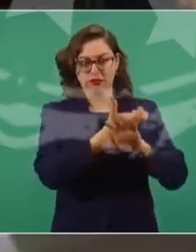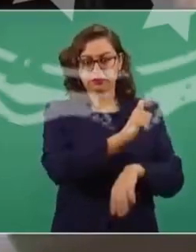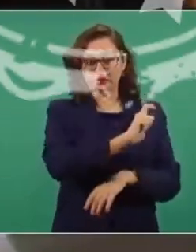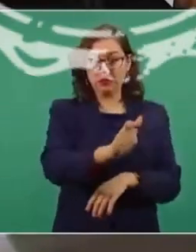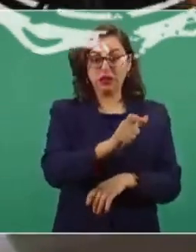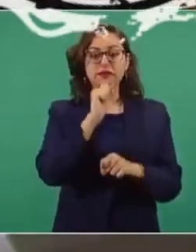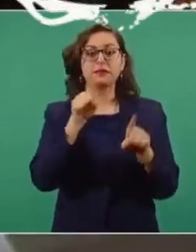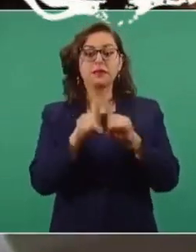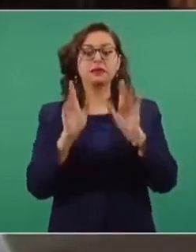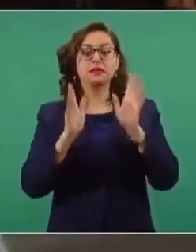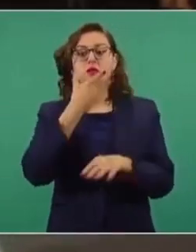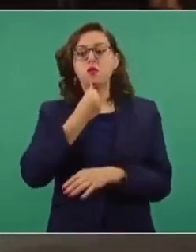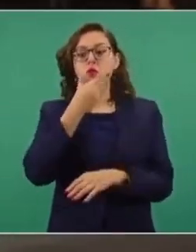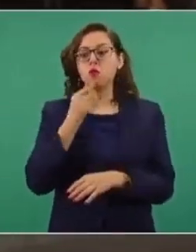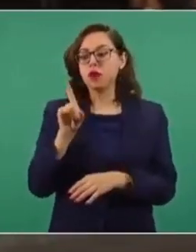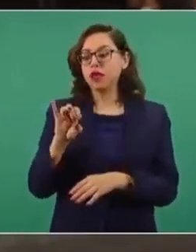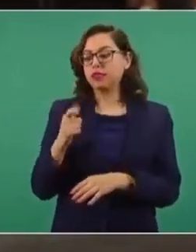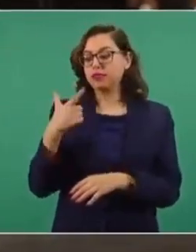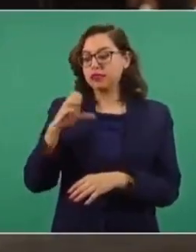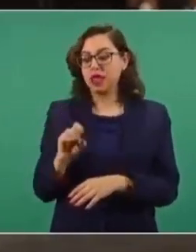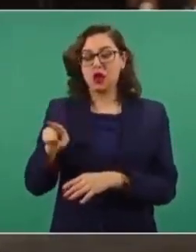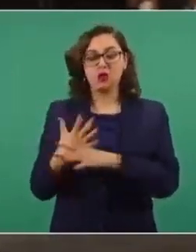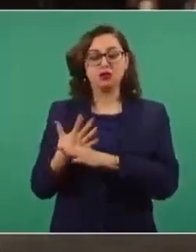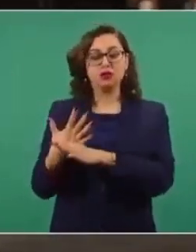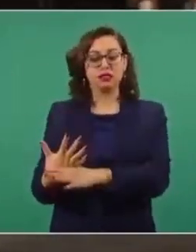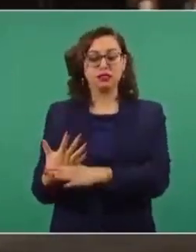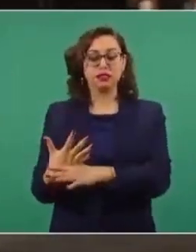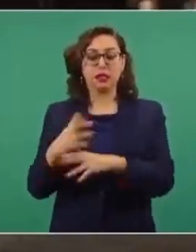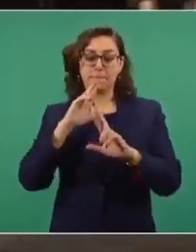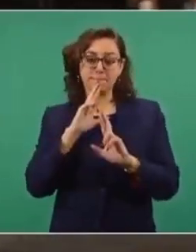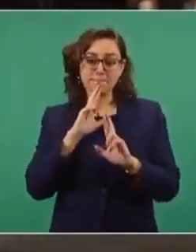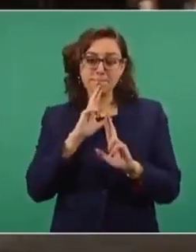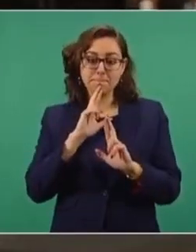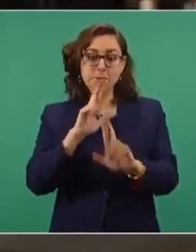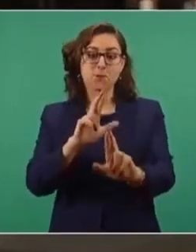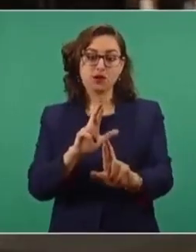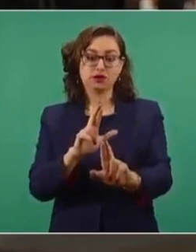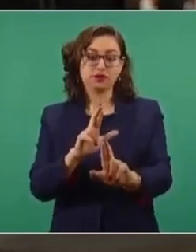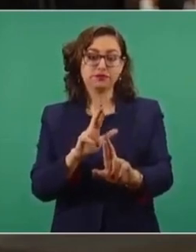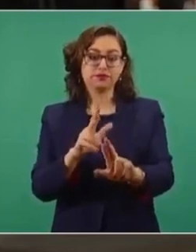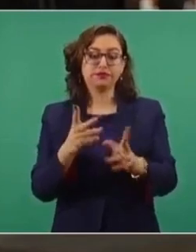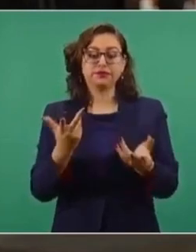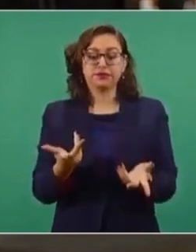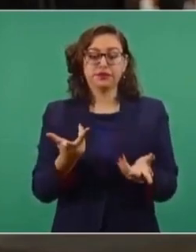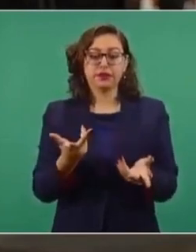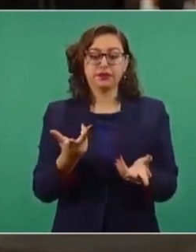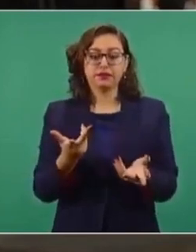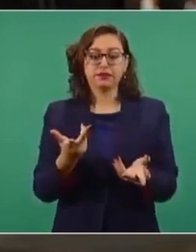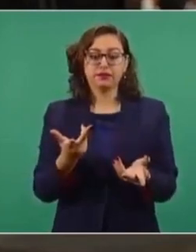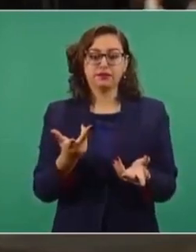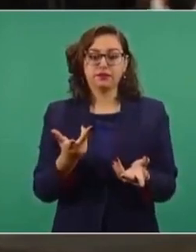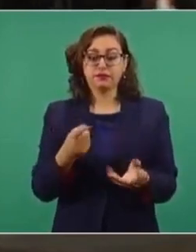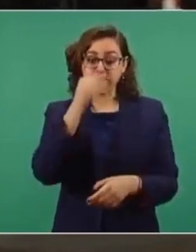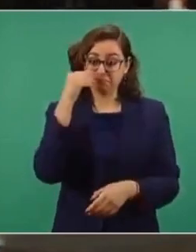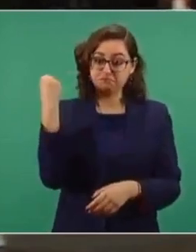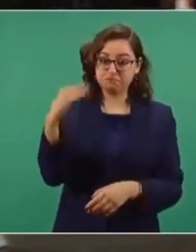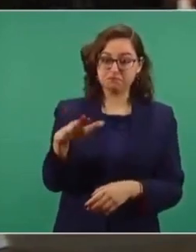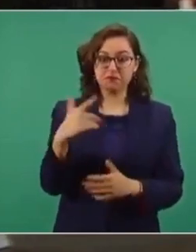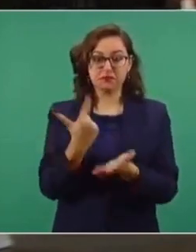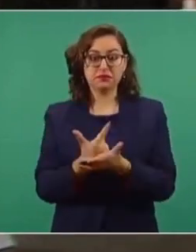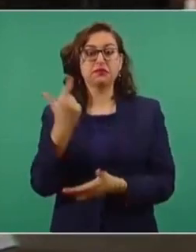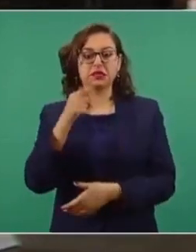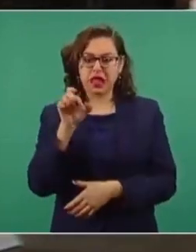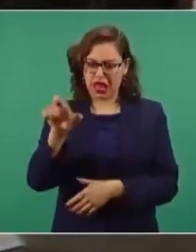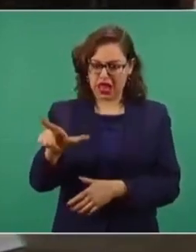También sale ya Diego Fernández de Ceballo, no sé si vio la respuesta que le dio en torno a esta relación que usted hace, lo que dice es que le imputa delitos graves y que él estaría